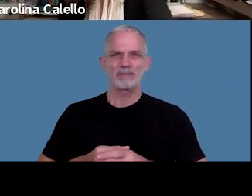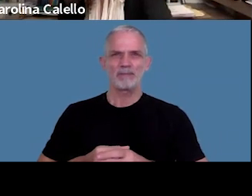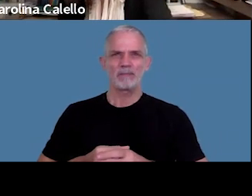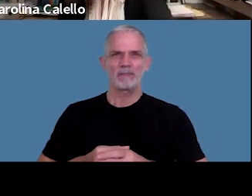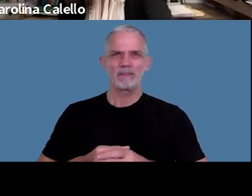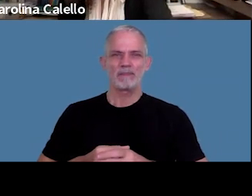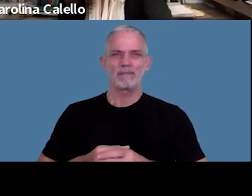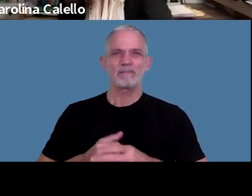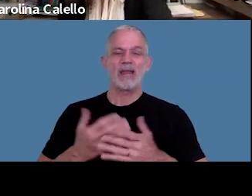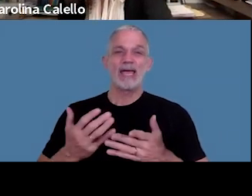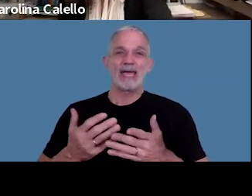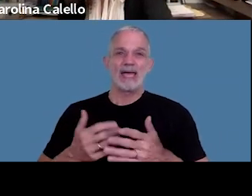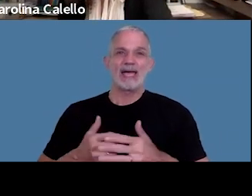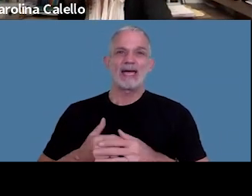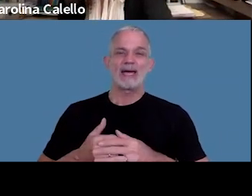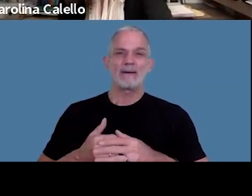claro piden